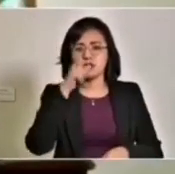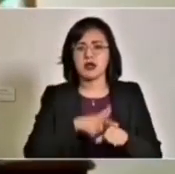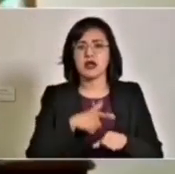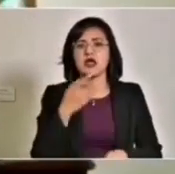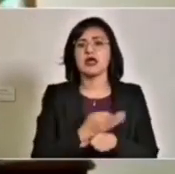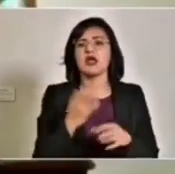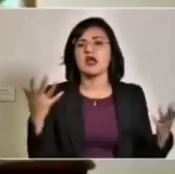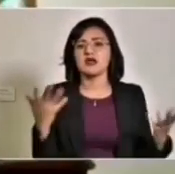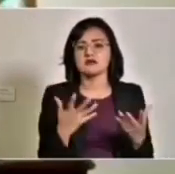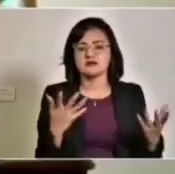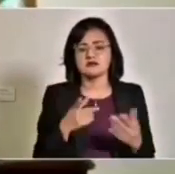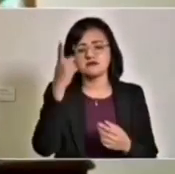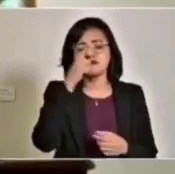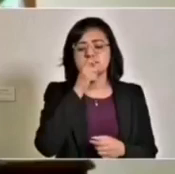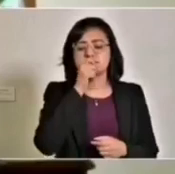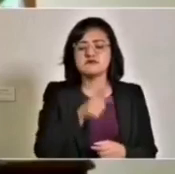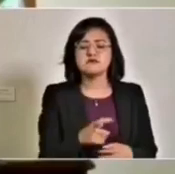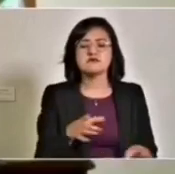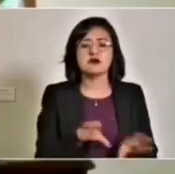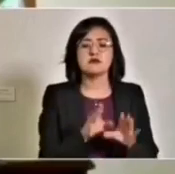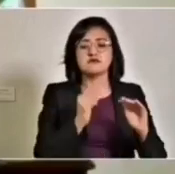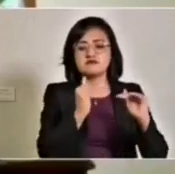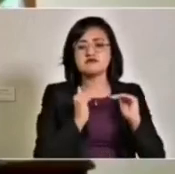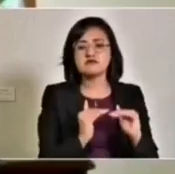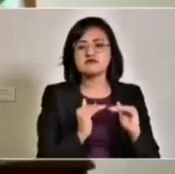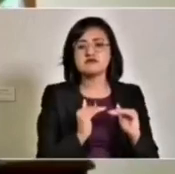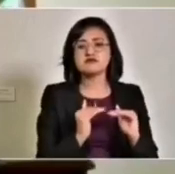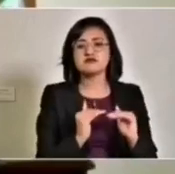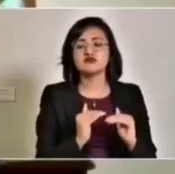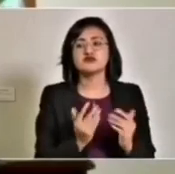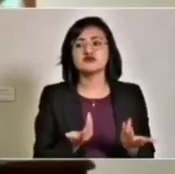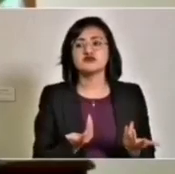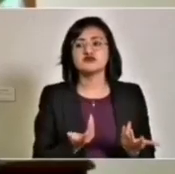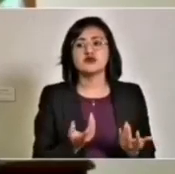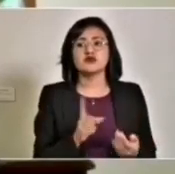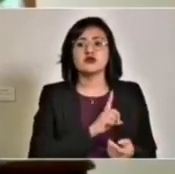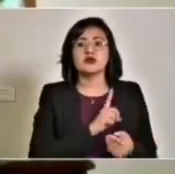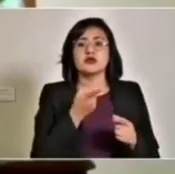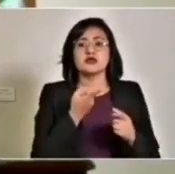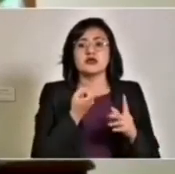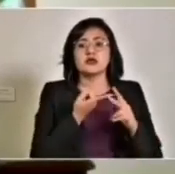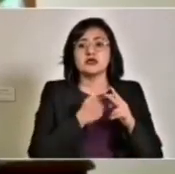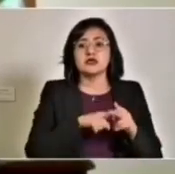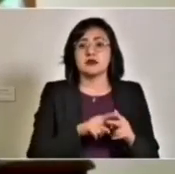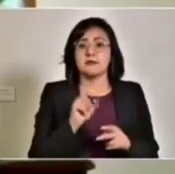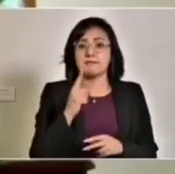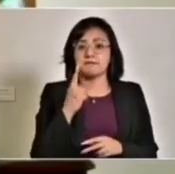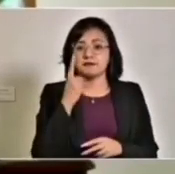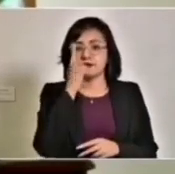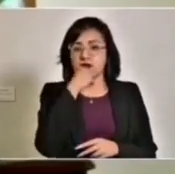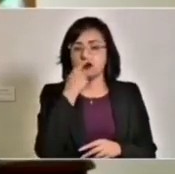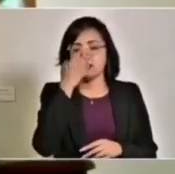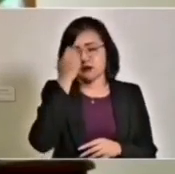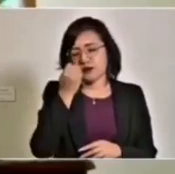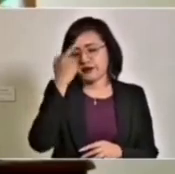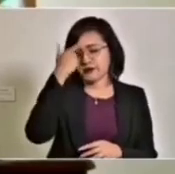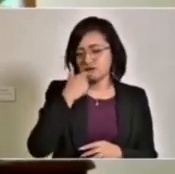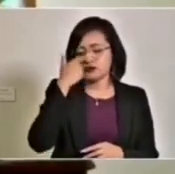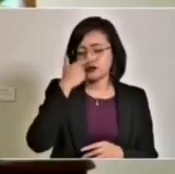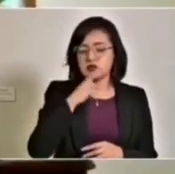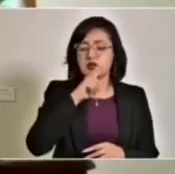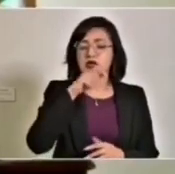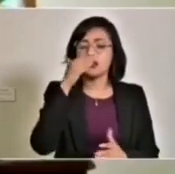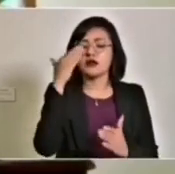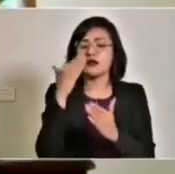será también de manera reducida al inicio a las veintiún horas y terminará